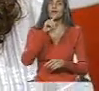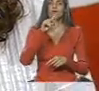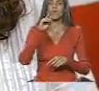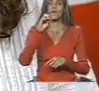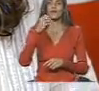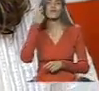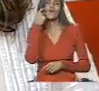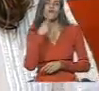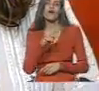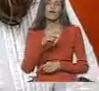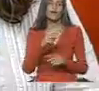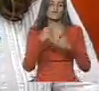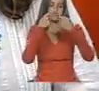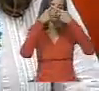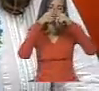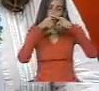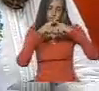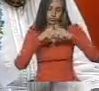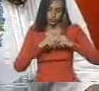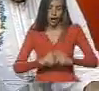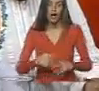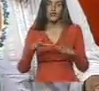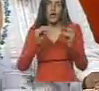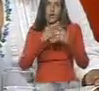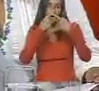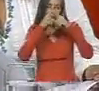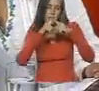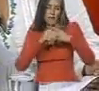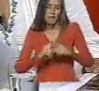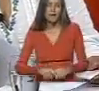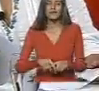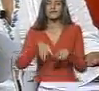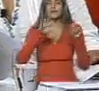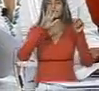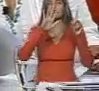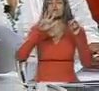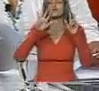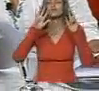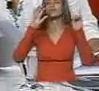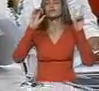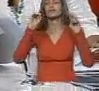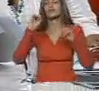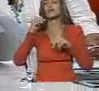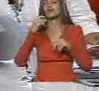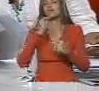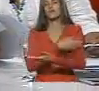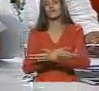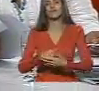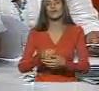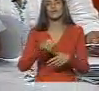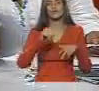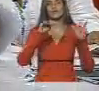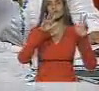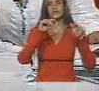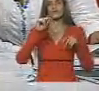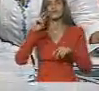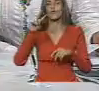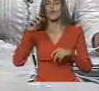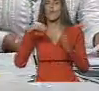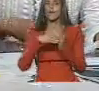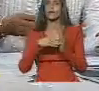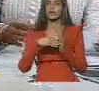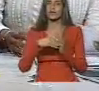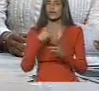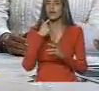bolívares. Total de todo esto, 607 millones 802 mil. Esto